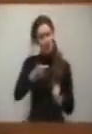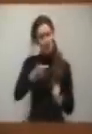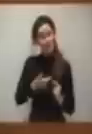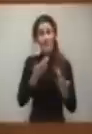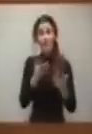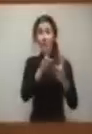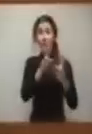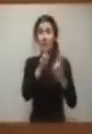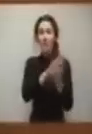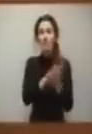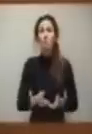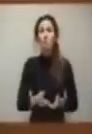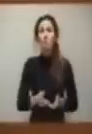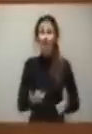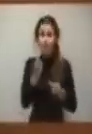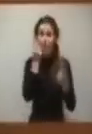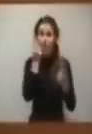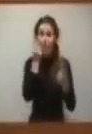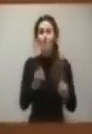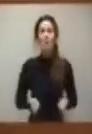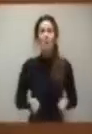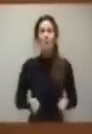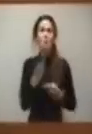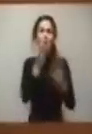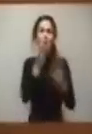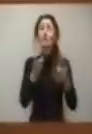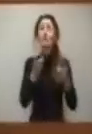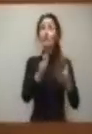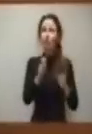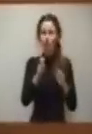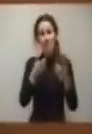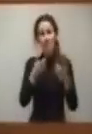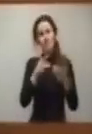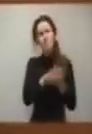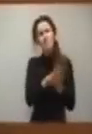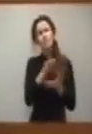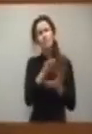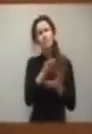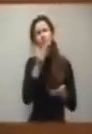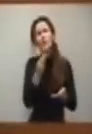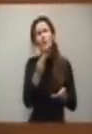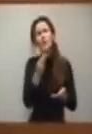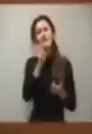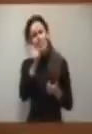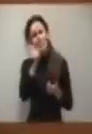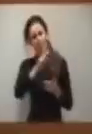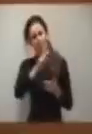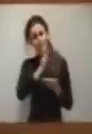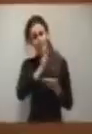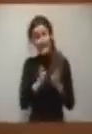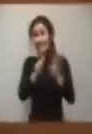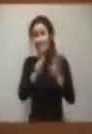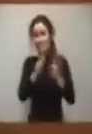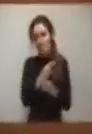del gasto público y del sector. Vamos a hablar mejor de la segunda parte de su interpelación, que era sector